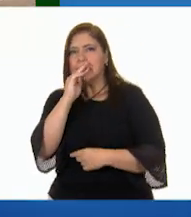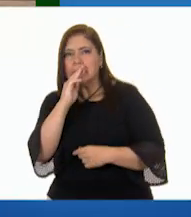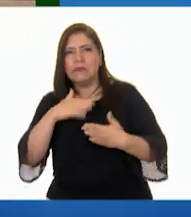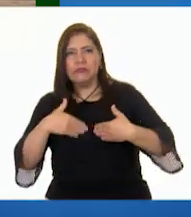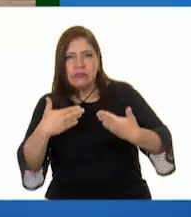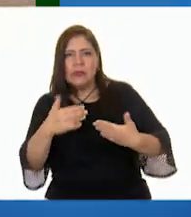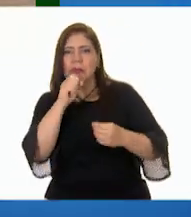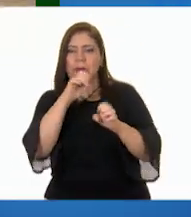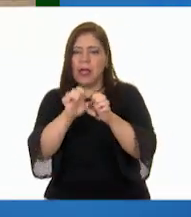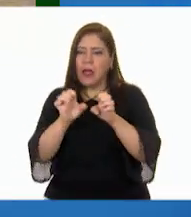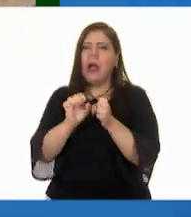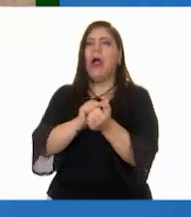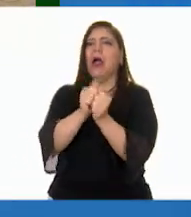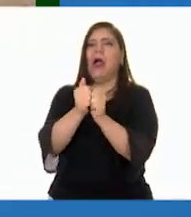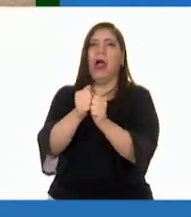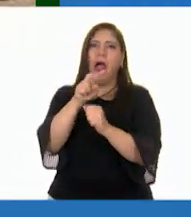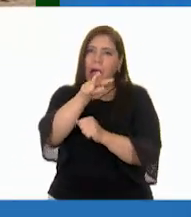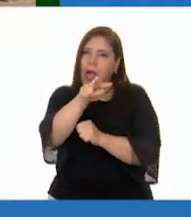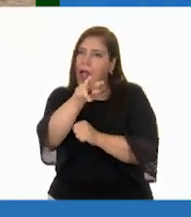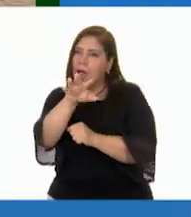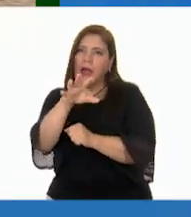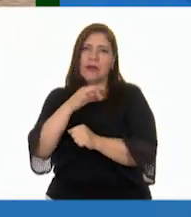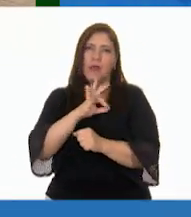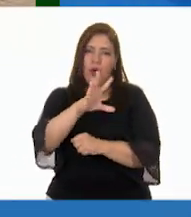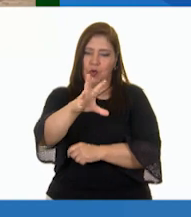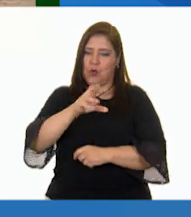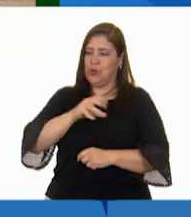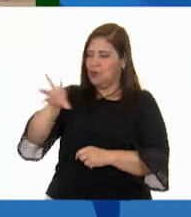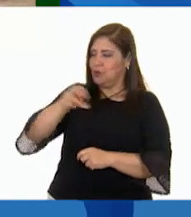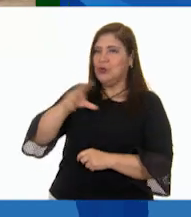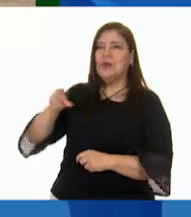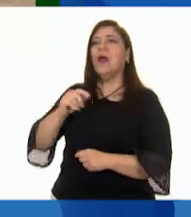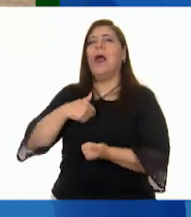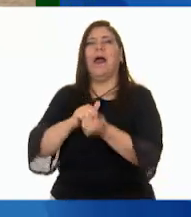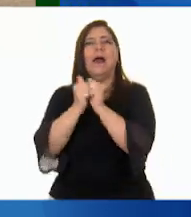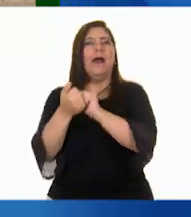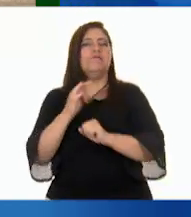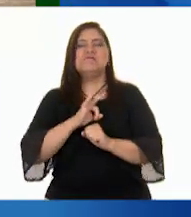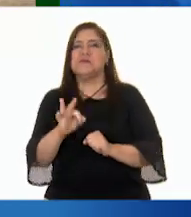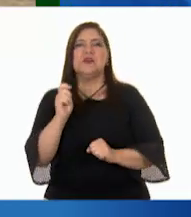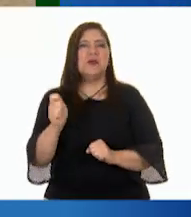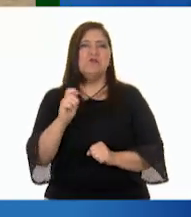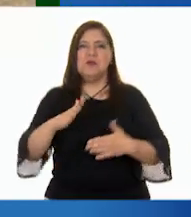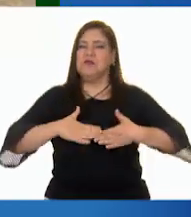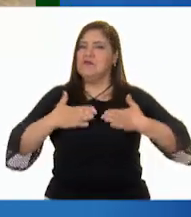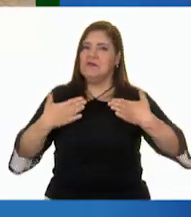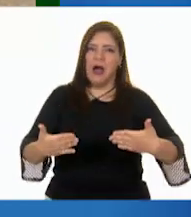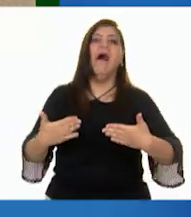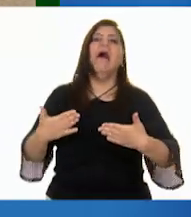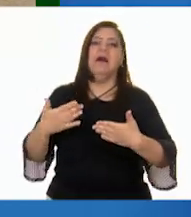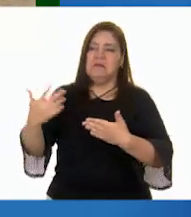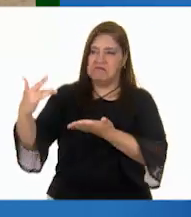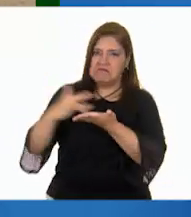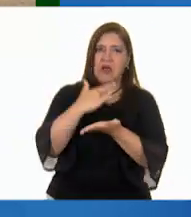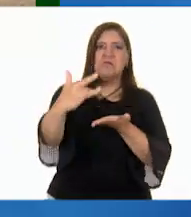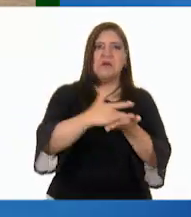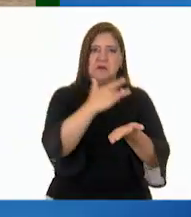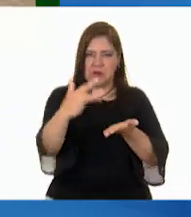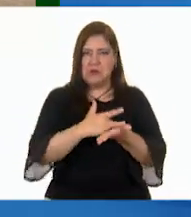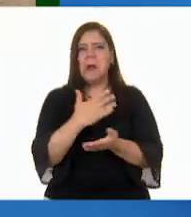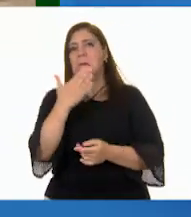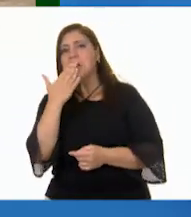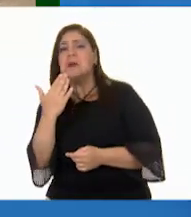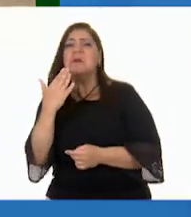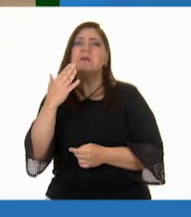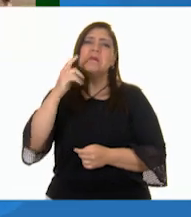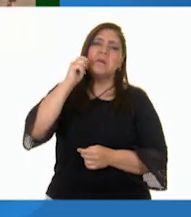transformo en confianza, ya que si confío en ellos, no, yo sé que ellos me van a confiar en mí y me van a apoyar, ya sea bueno